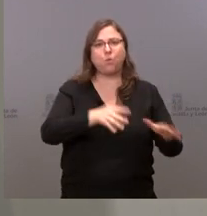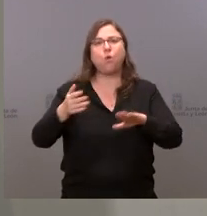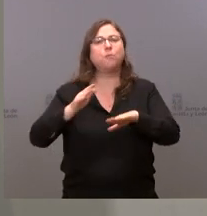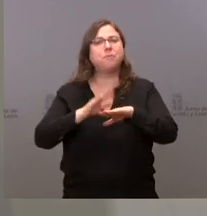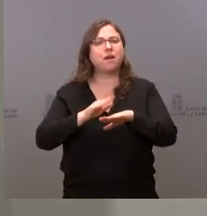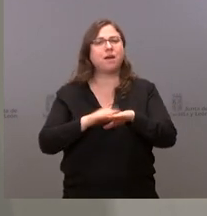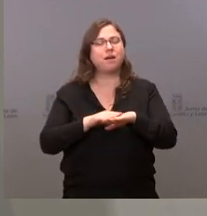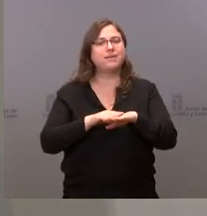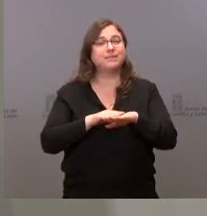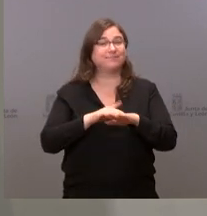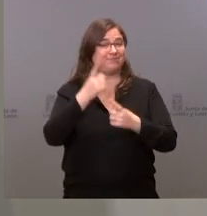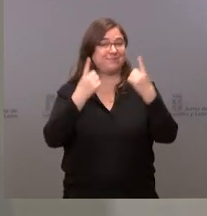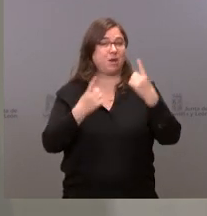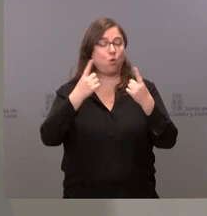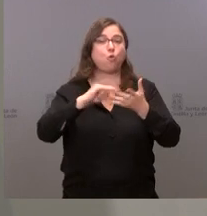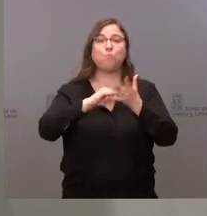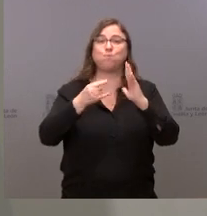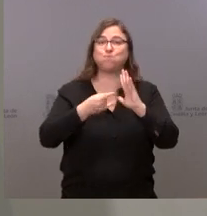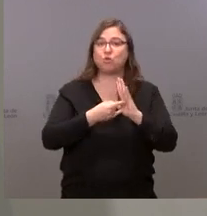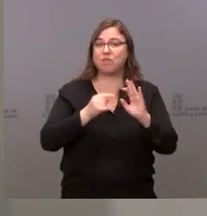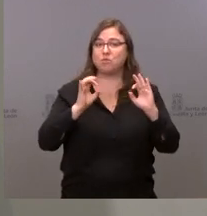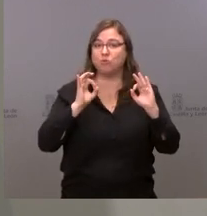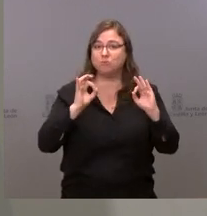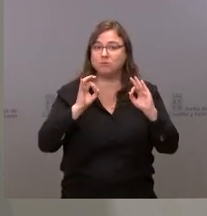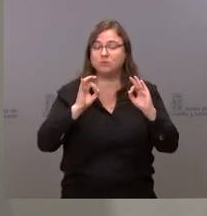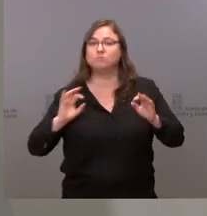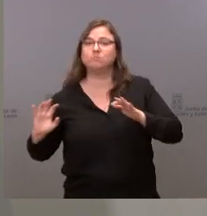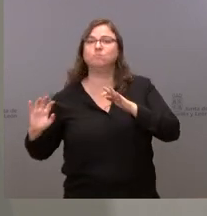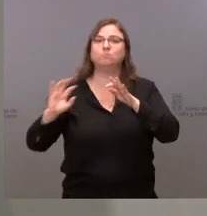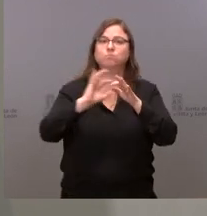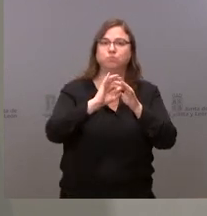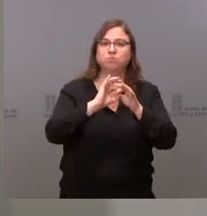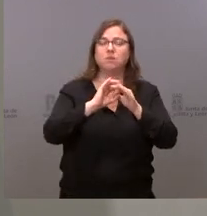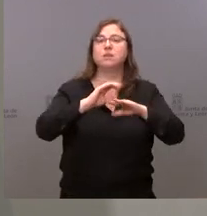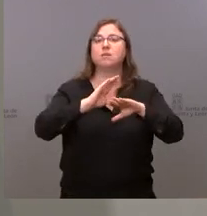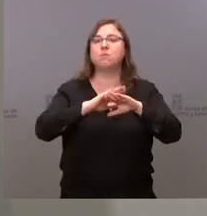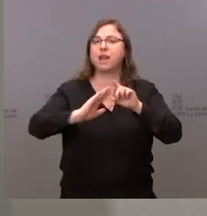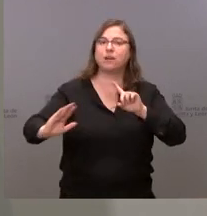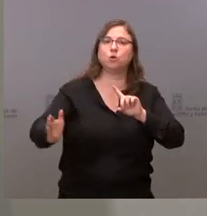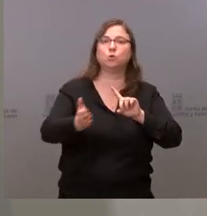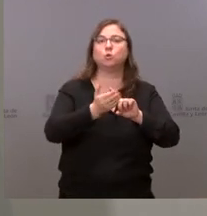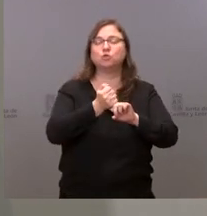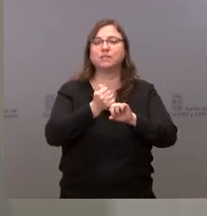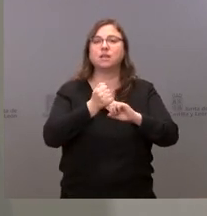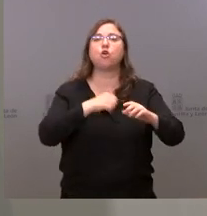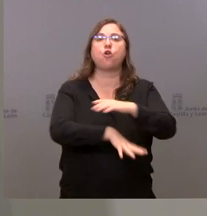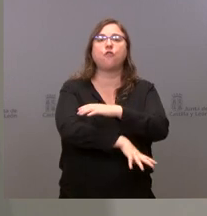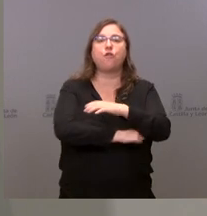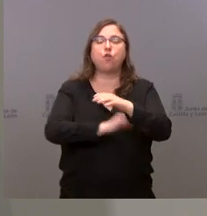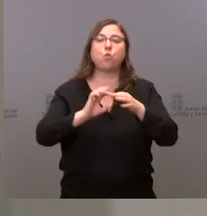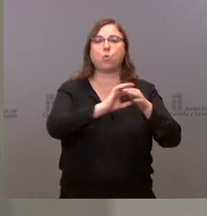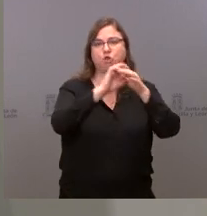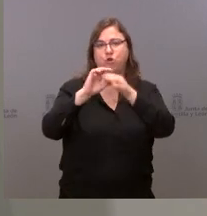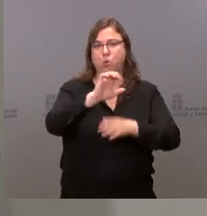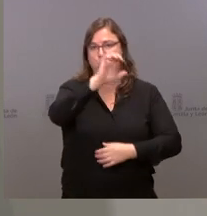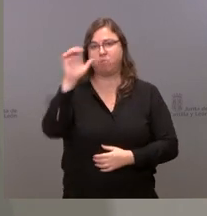aquellos proyectos que están vinculados a la obtención de fondos de la Unión Europea